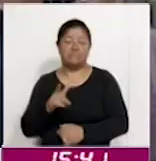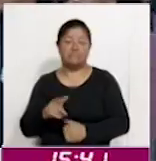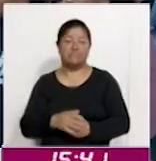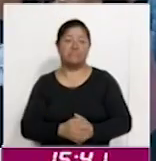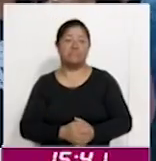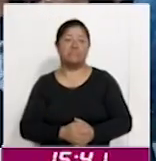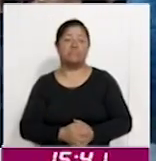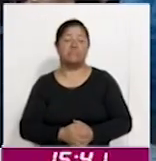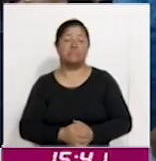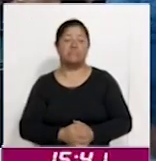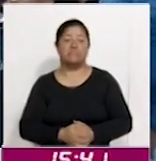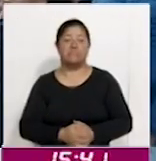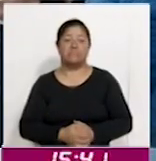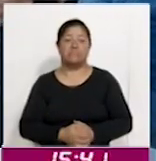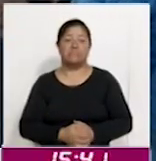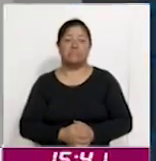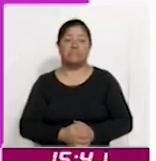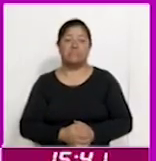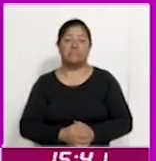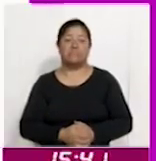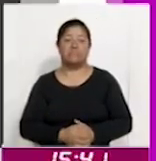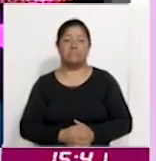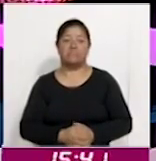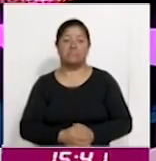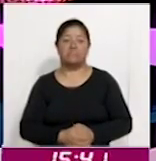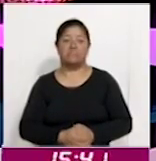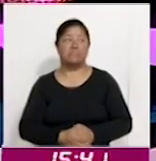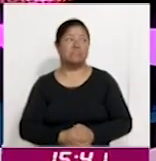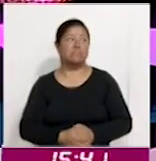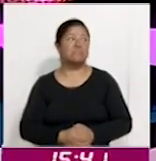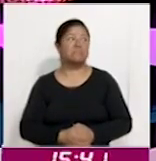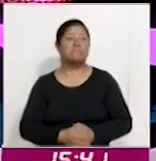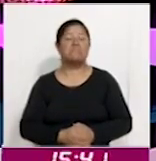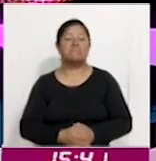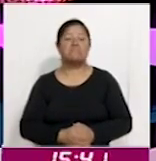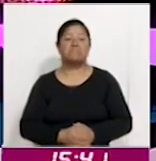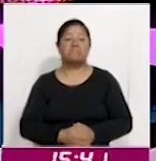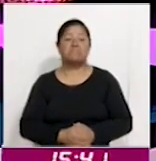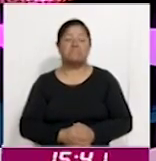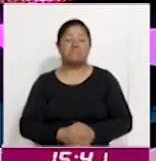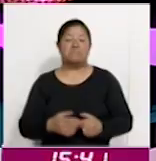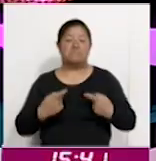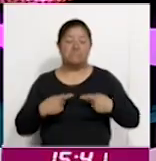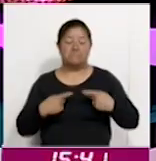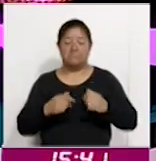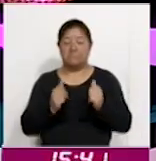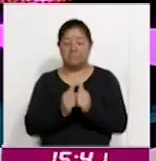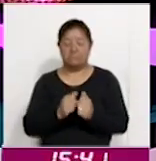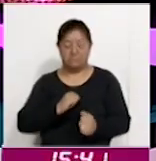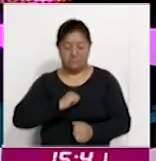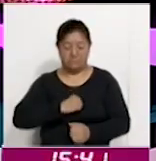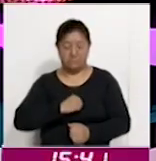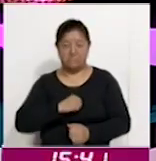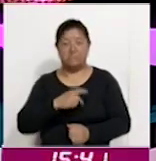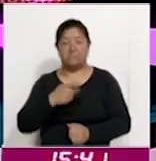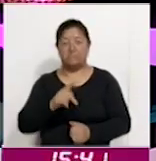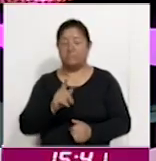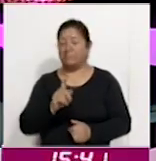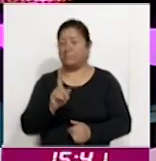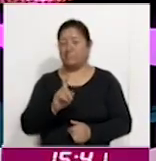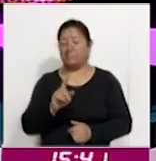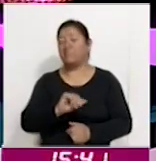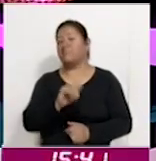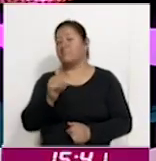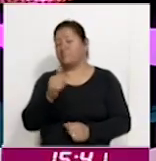personas que se encuentran contagiadas del VIH, pero vamos a otras cosas, vamos con más información. Ahora le comento